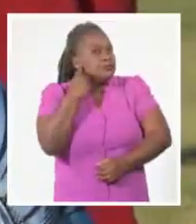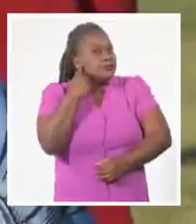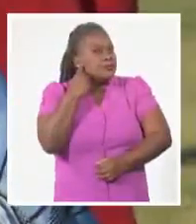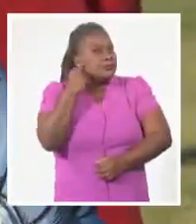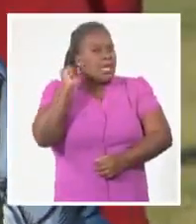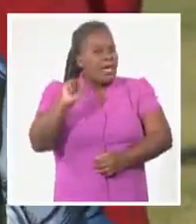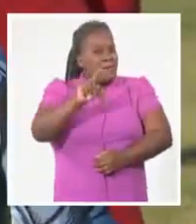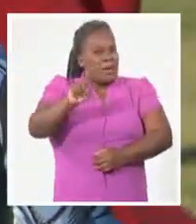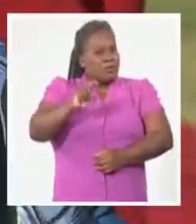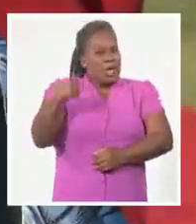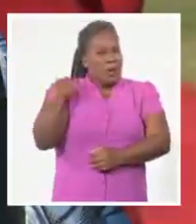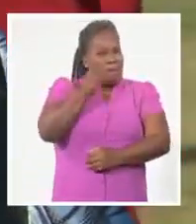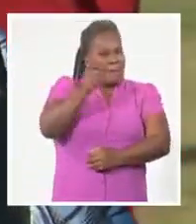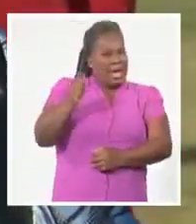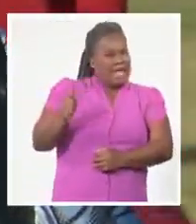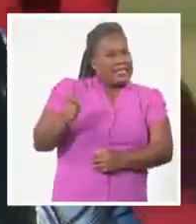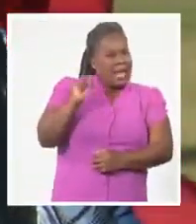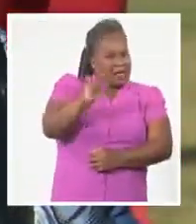¿y la brigadista está ahí?